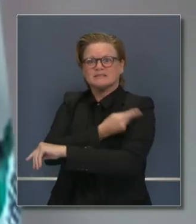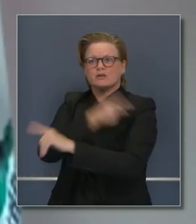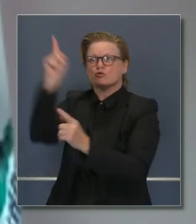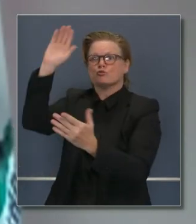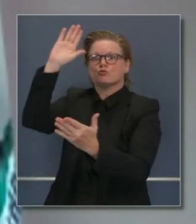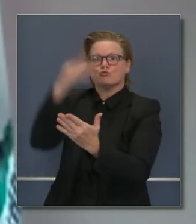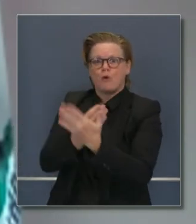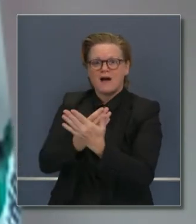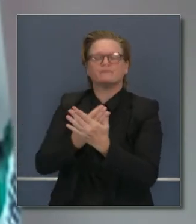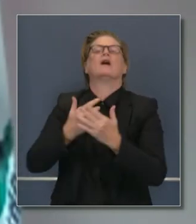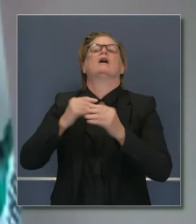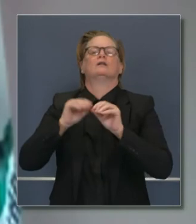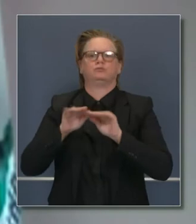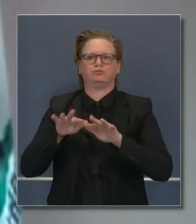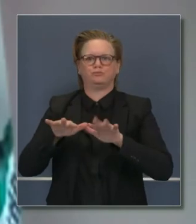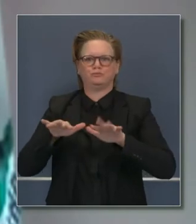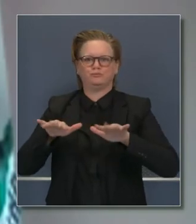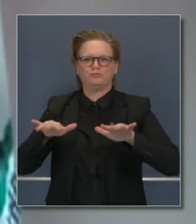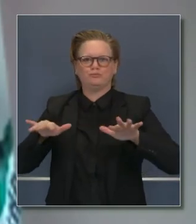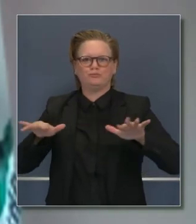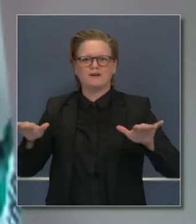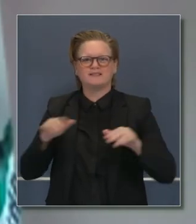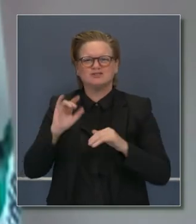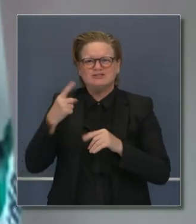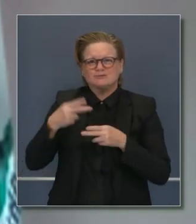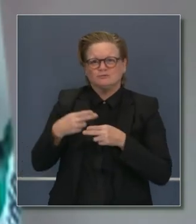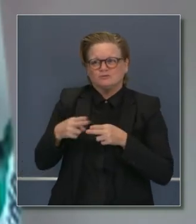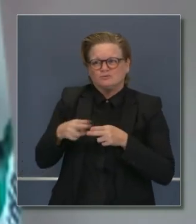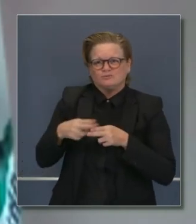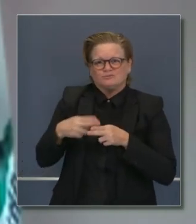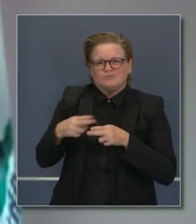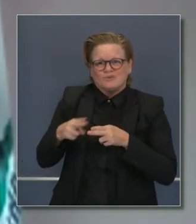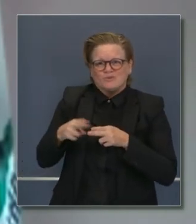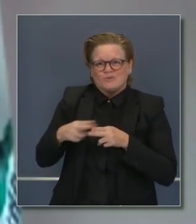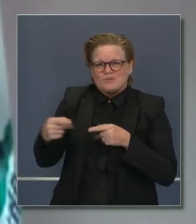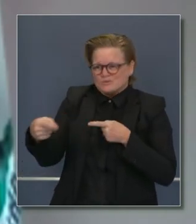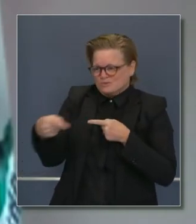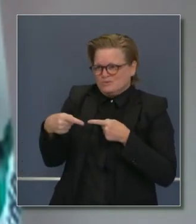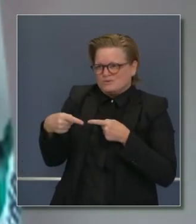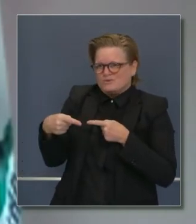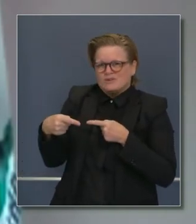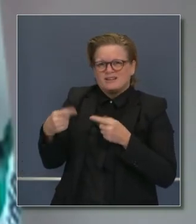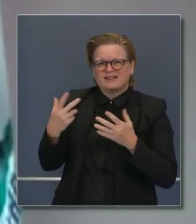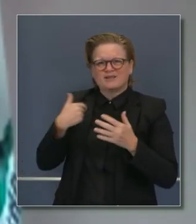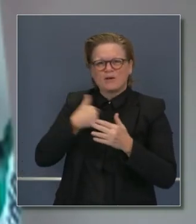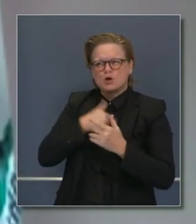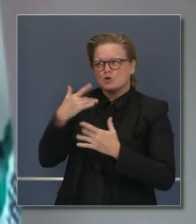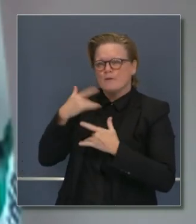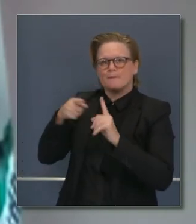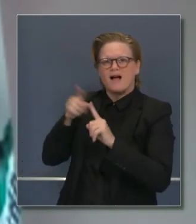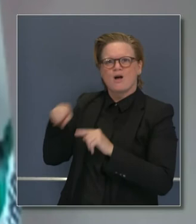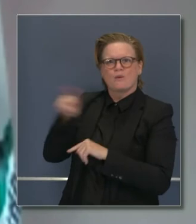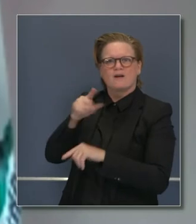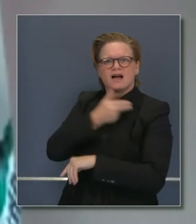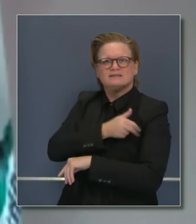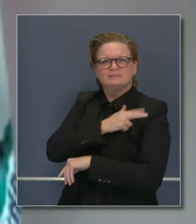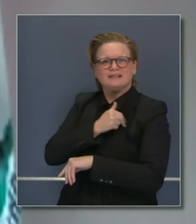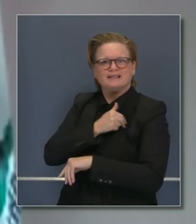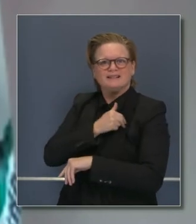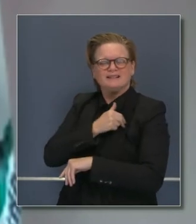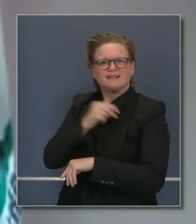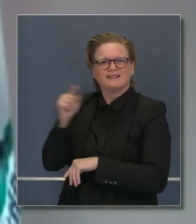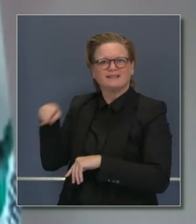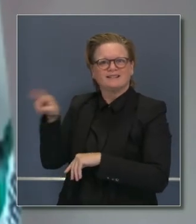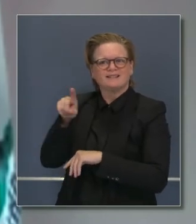casos de COVID, para cuidar a personas muy enfermas con COVID, sino también para familiares y amistades, vecinos, que podrían